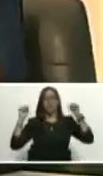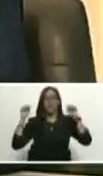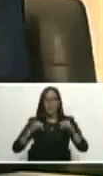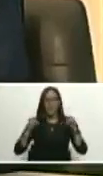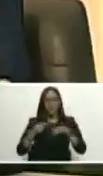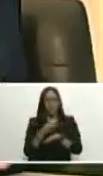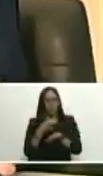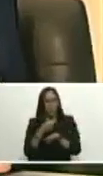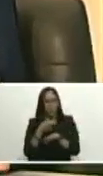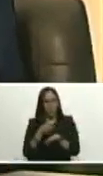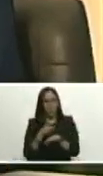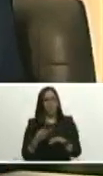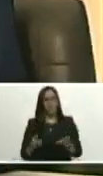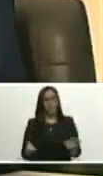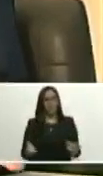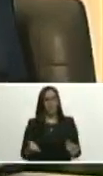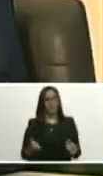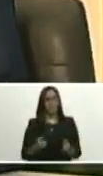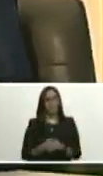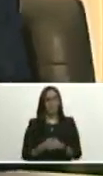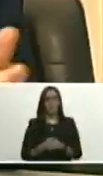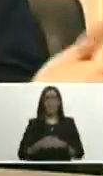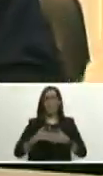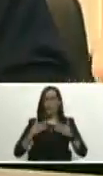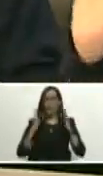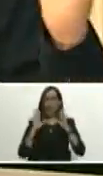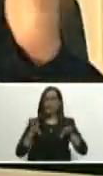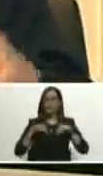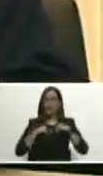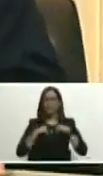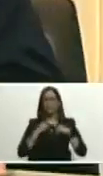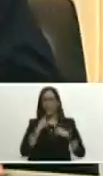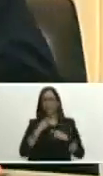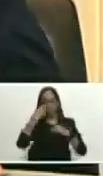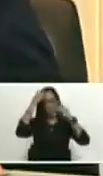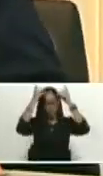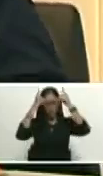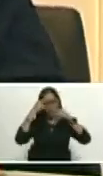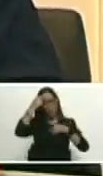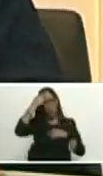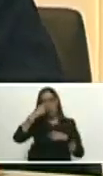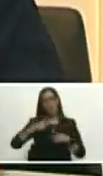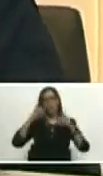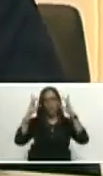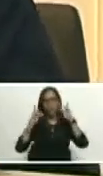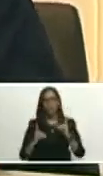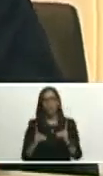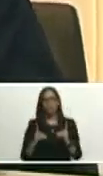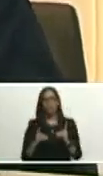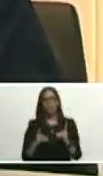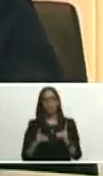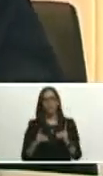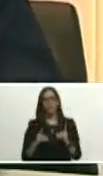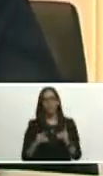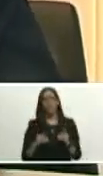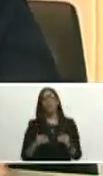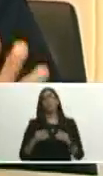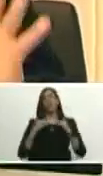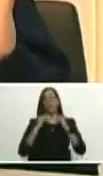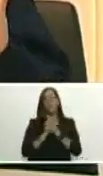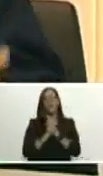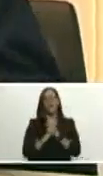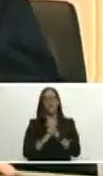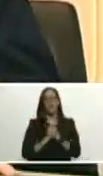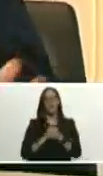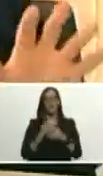gobierna obedeciendo al pueblo el gobierno obedencial que creo que es un término que también el compañero presidente Hugo Chávez no